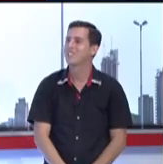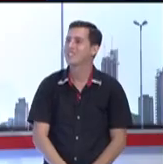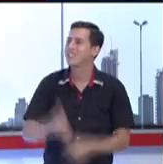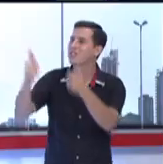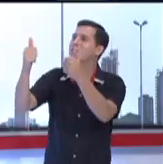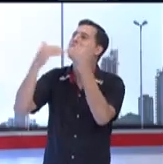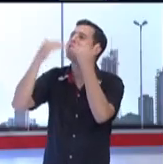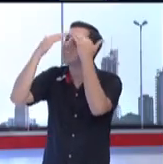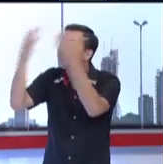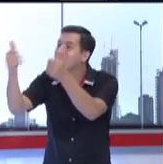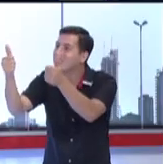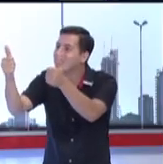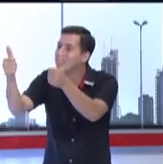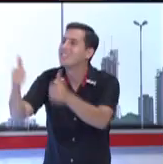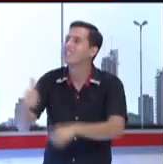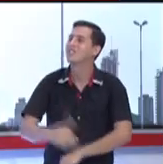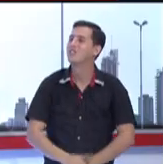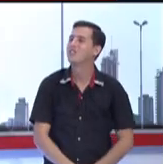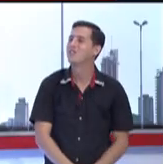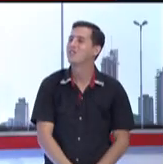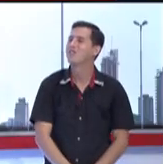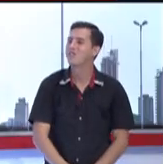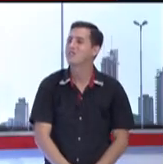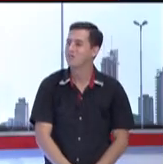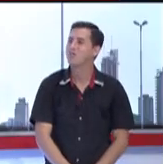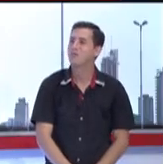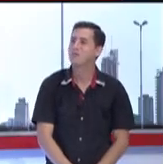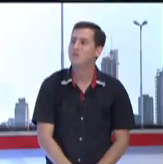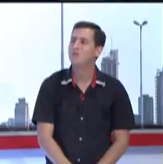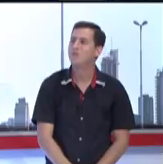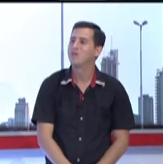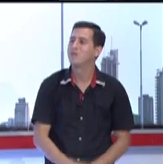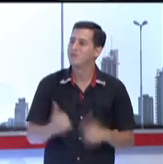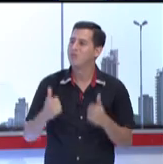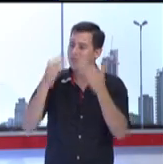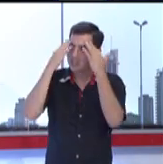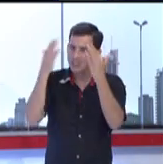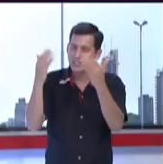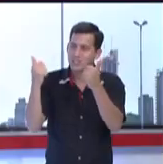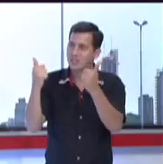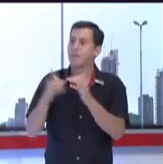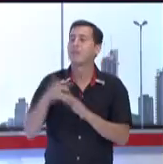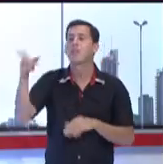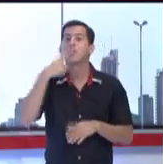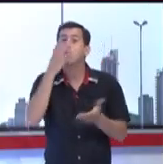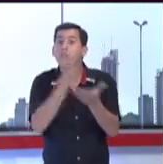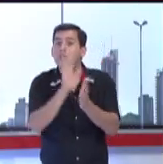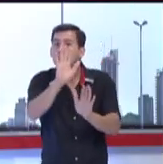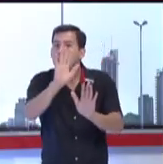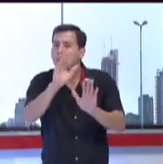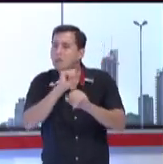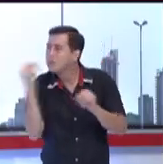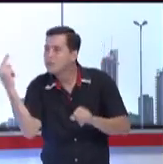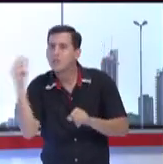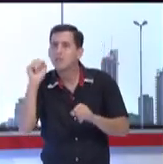Señora María, muchas gracias a también. Y licenciada, encantado también por haber contado con su visita. Muchas gracias. Quería dar un número de contacto, si